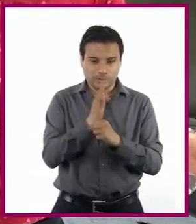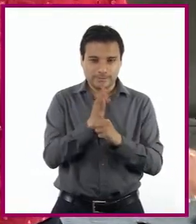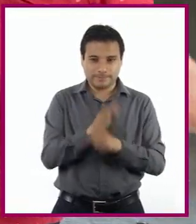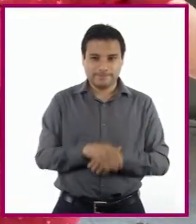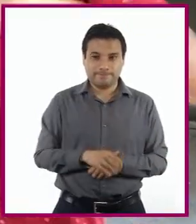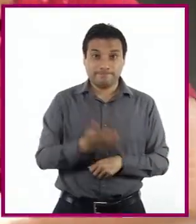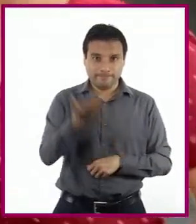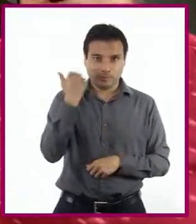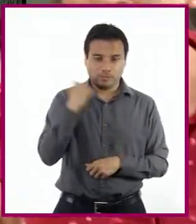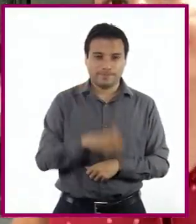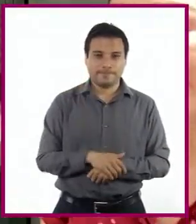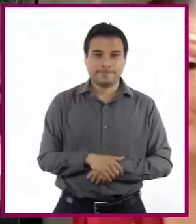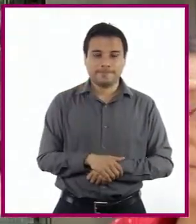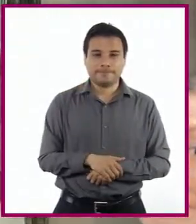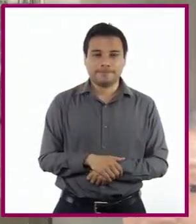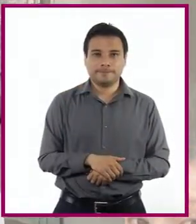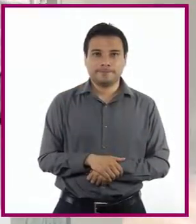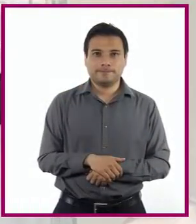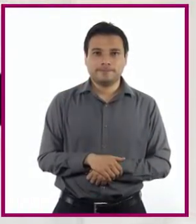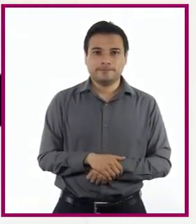Acompáñenos ¡Vamos!